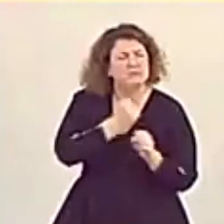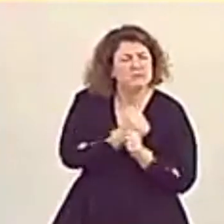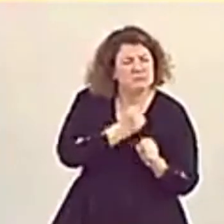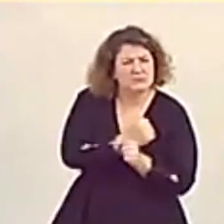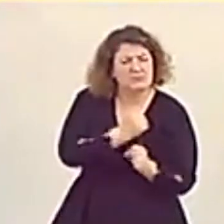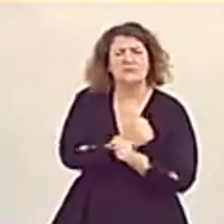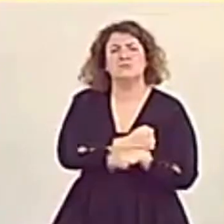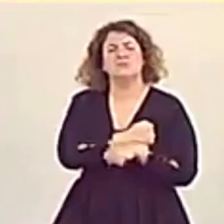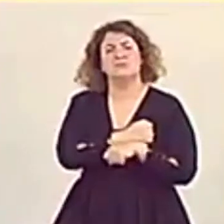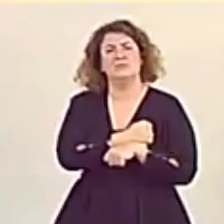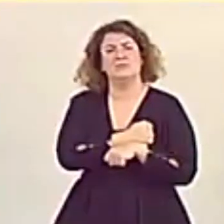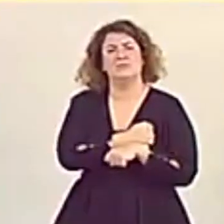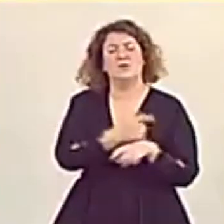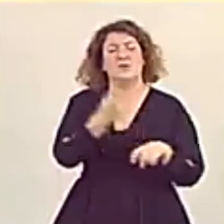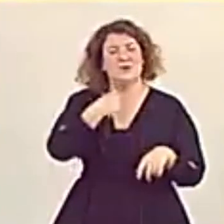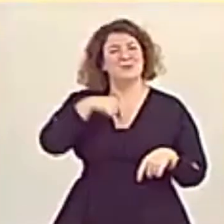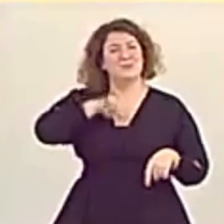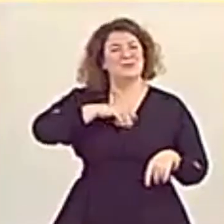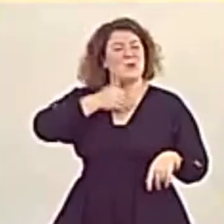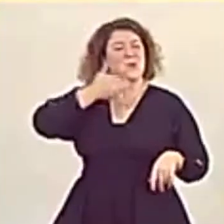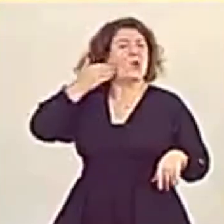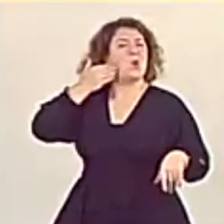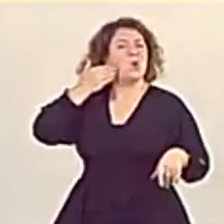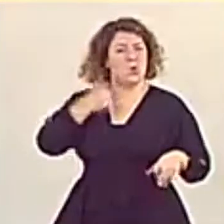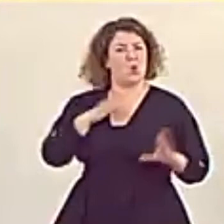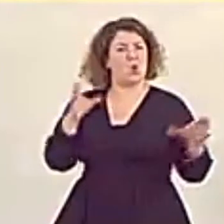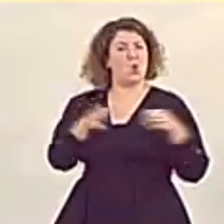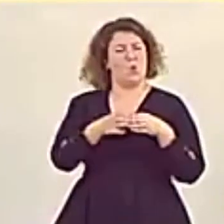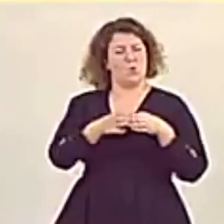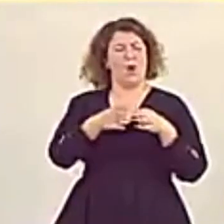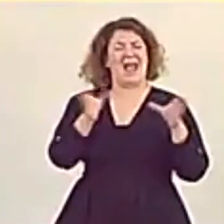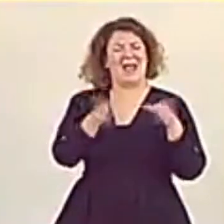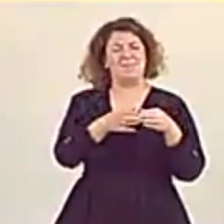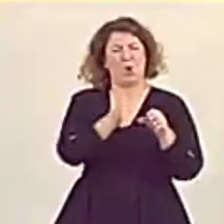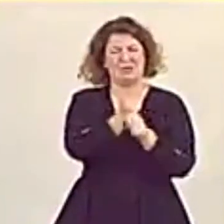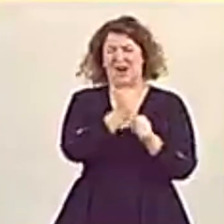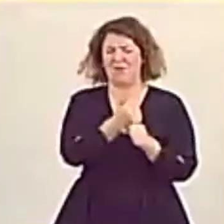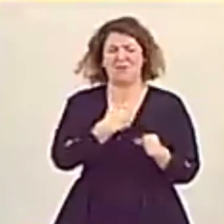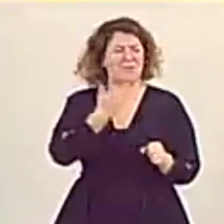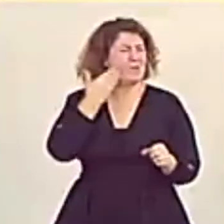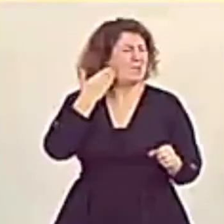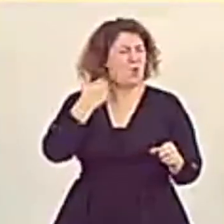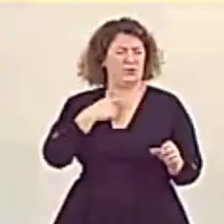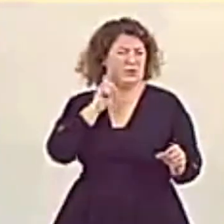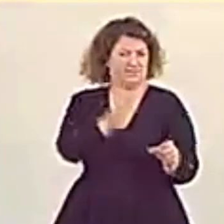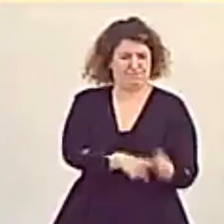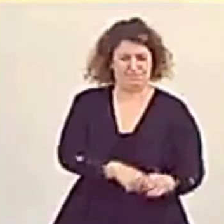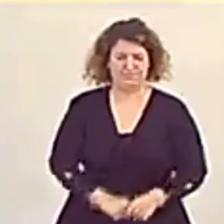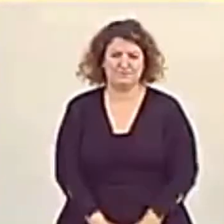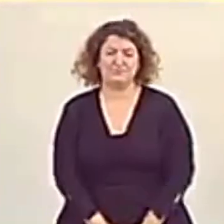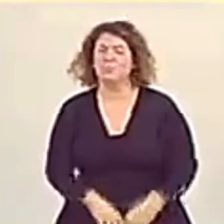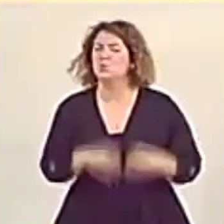gracias por hacerme sentir orgulloso de pertenecer a este equipo. Muchísimas, muchísimas gracias.